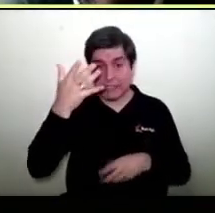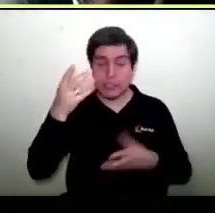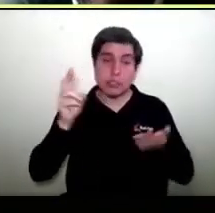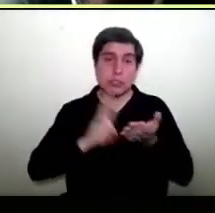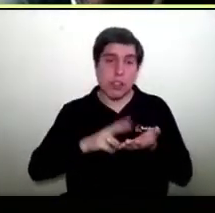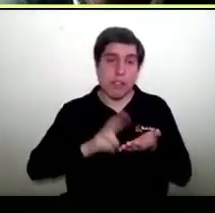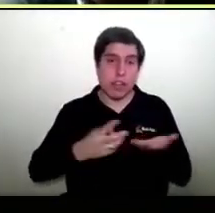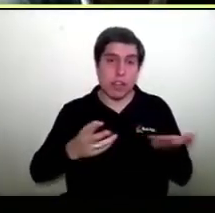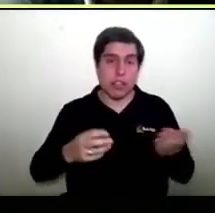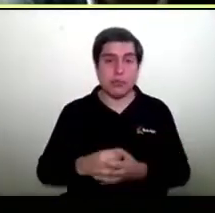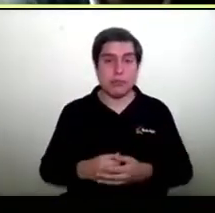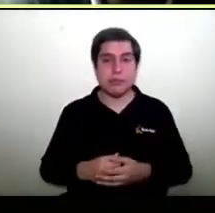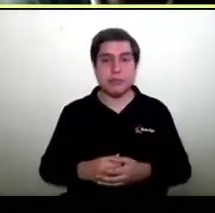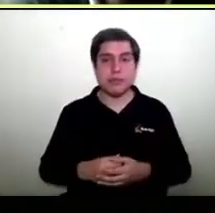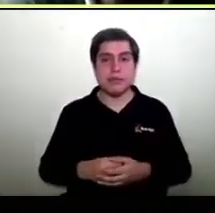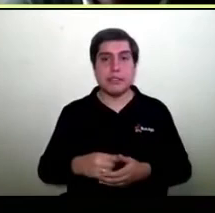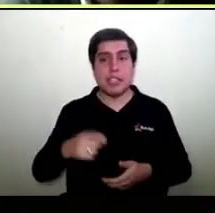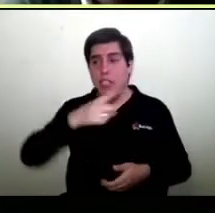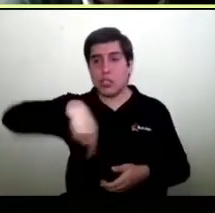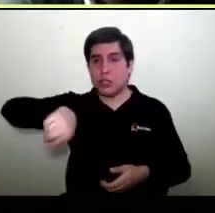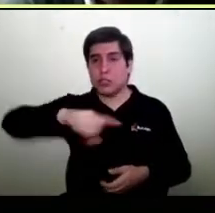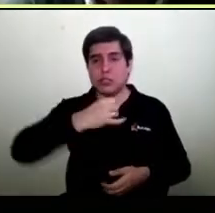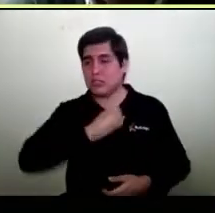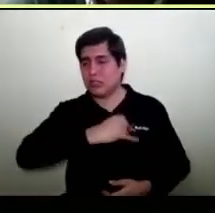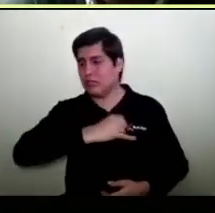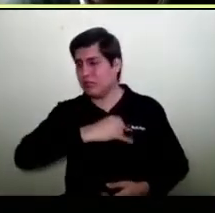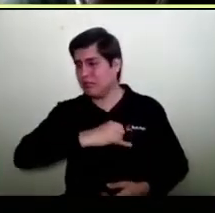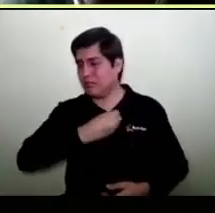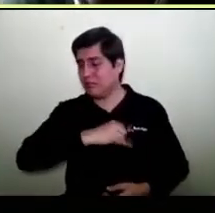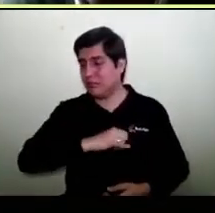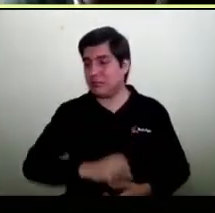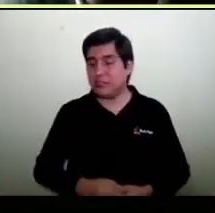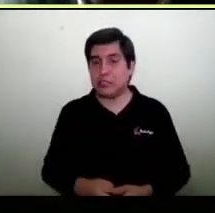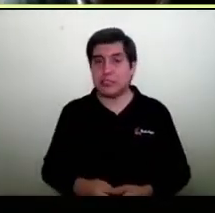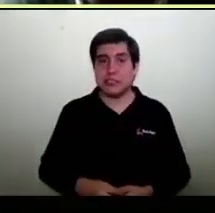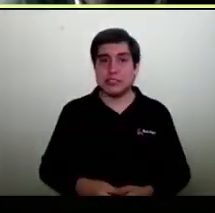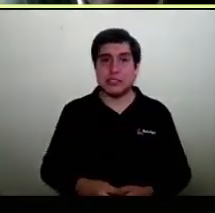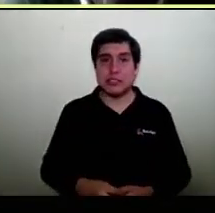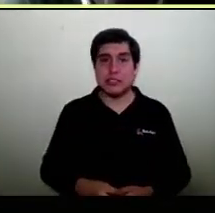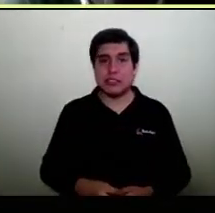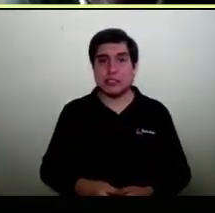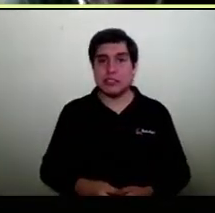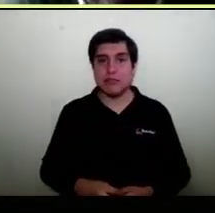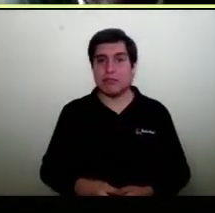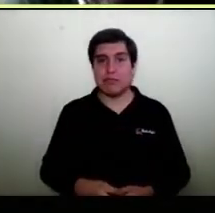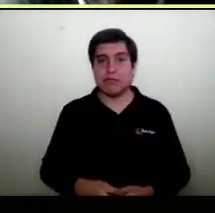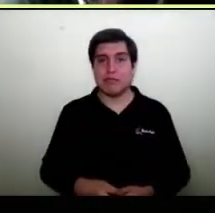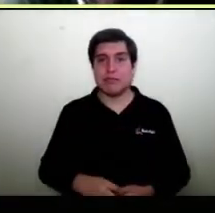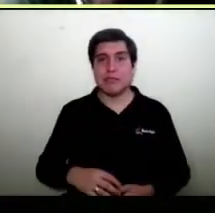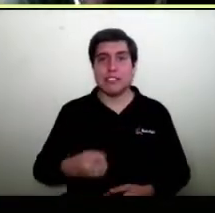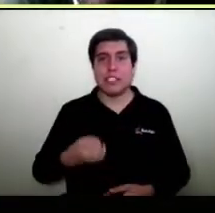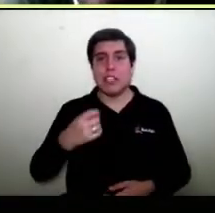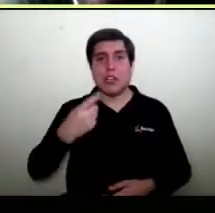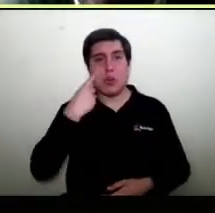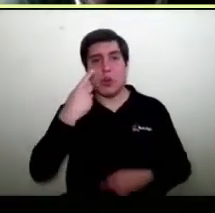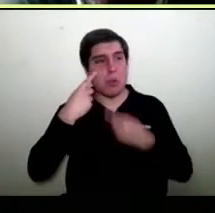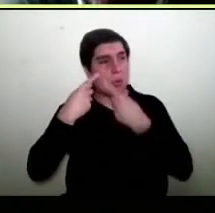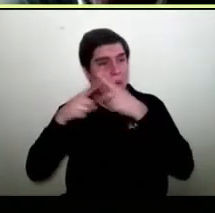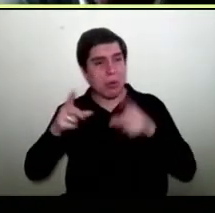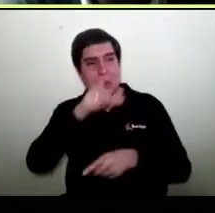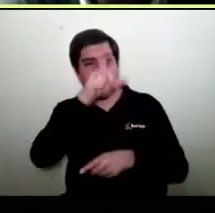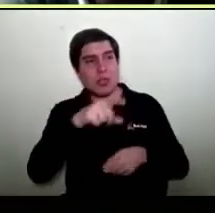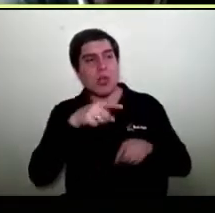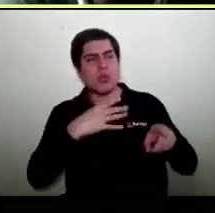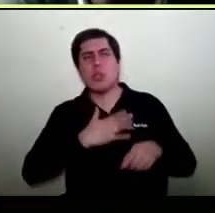y estamos en un tiempo que nadie quiere, todavía no conozco a alguien que diga yo quiero vivir en pandemia, pero es un tiempo que nadie quiere pero